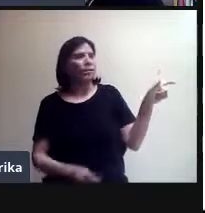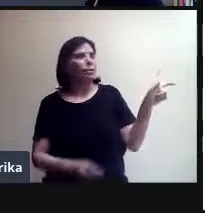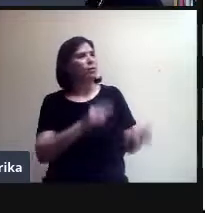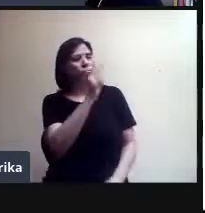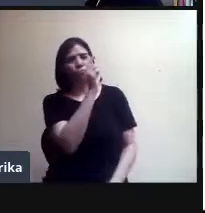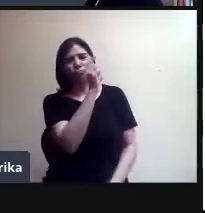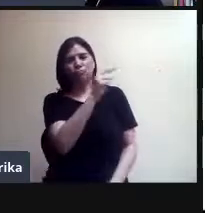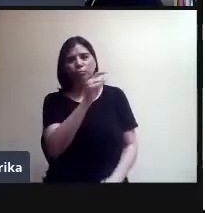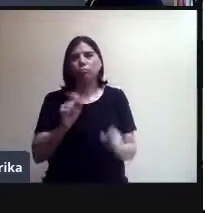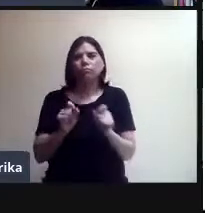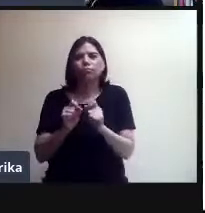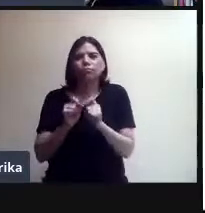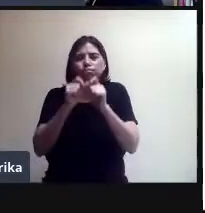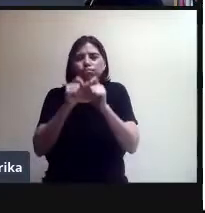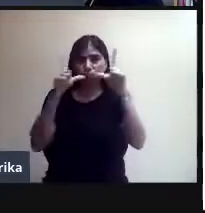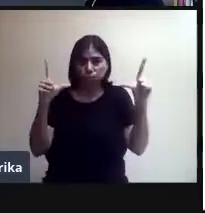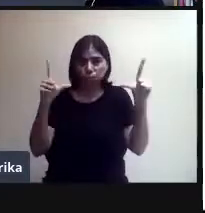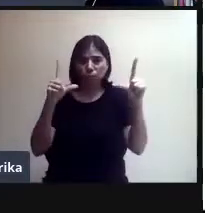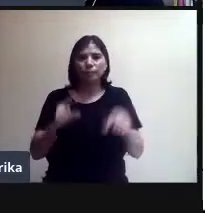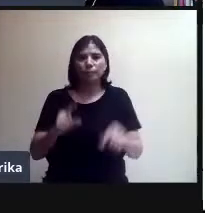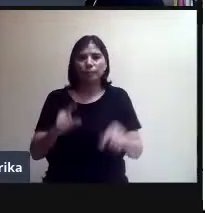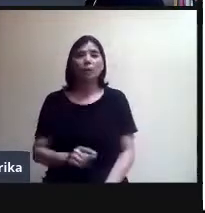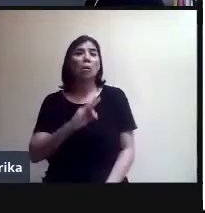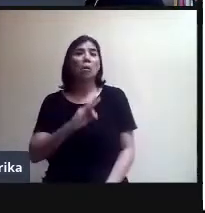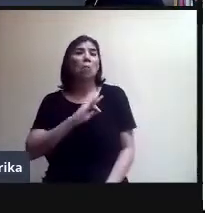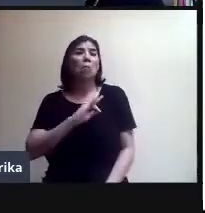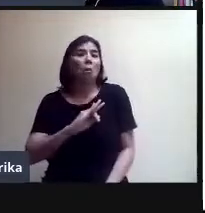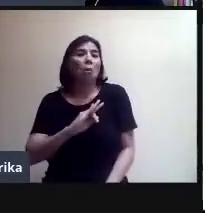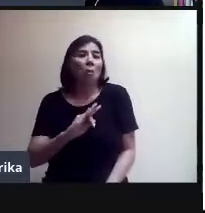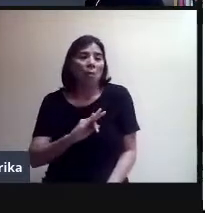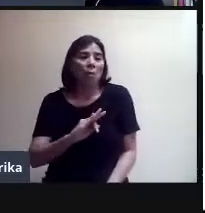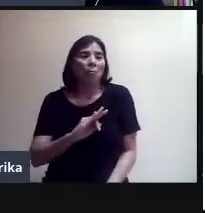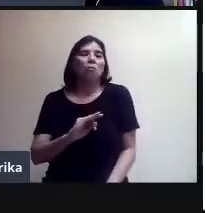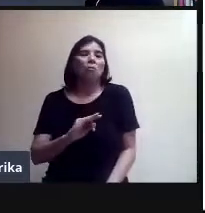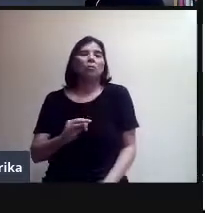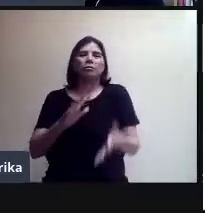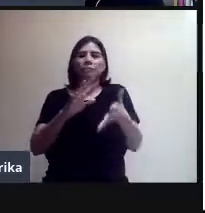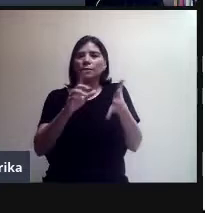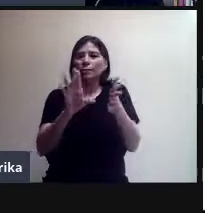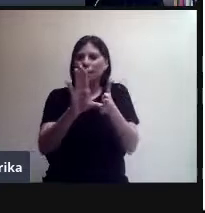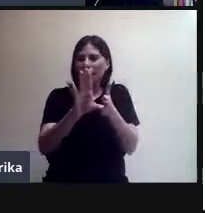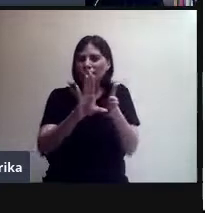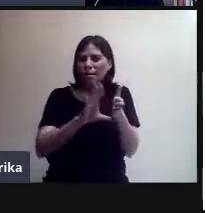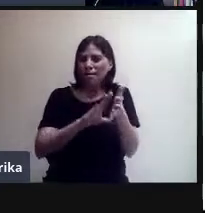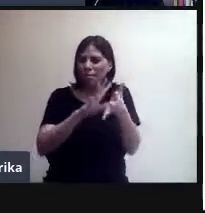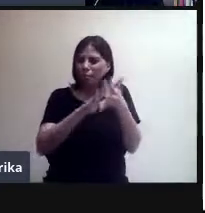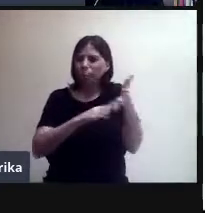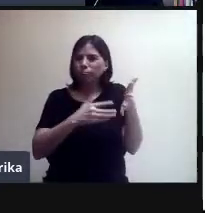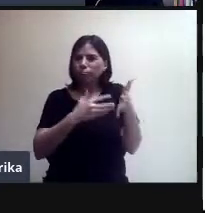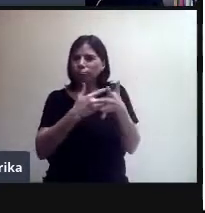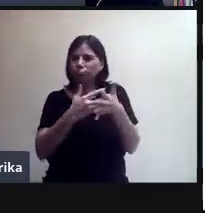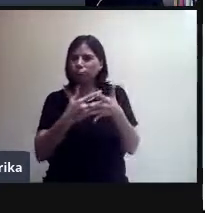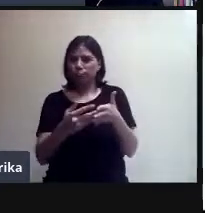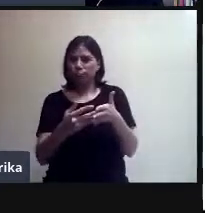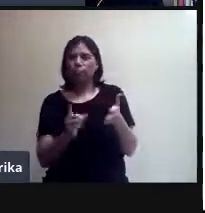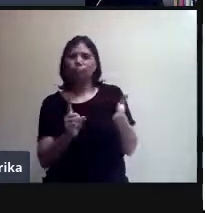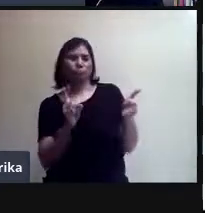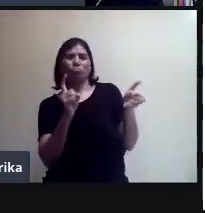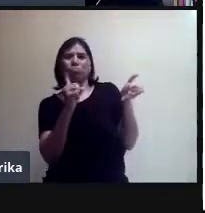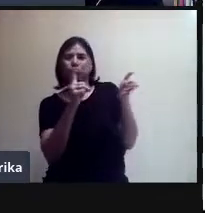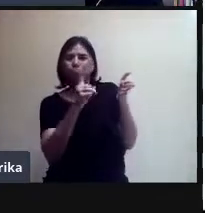También podemos hacerlo desde el calendario. Podemos darle clic al evento al cual